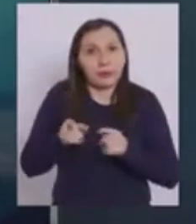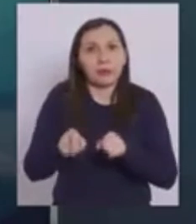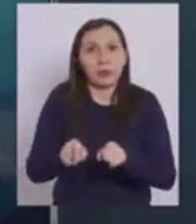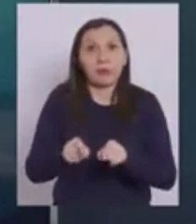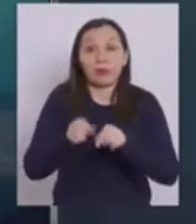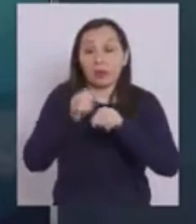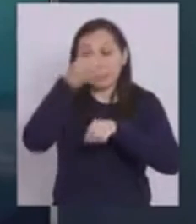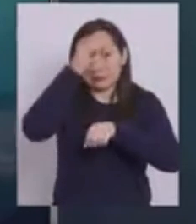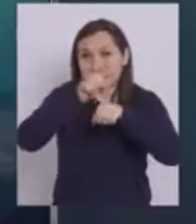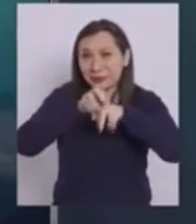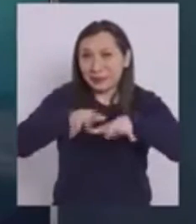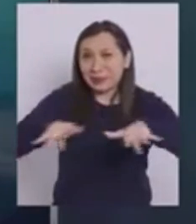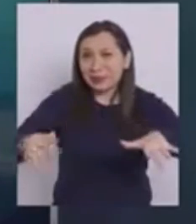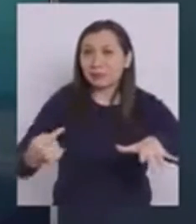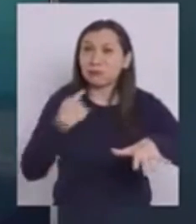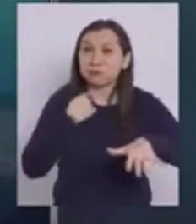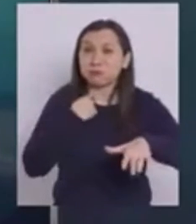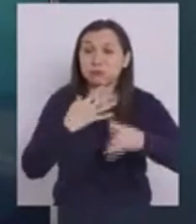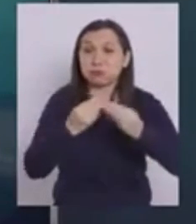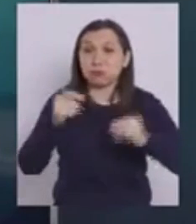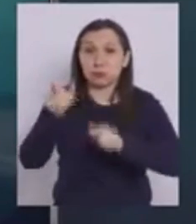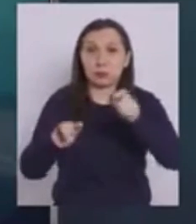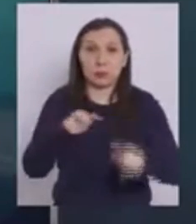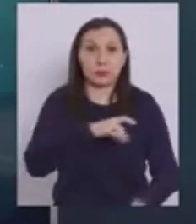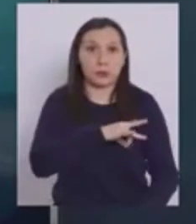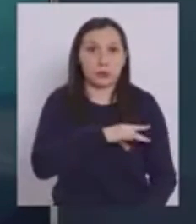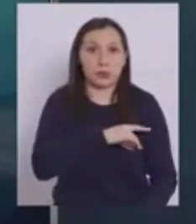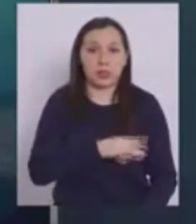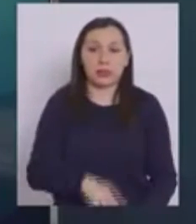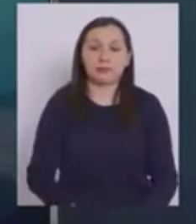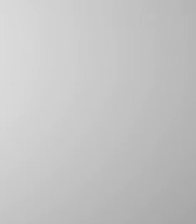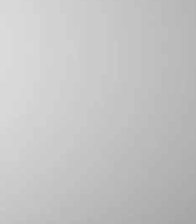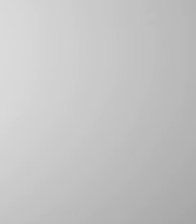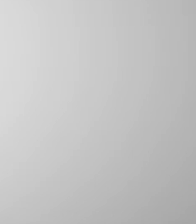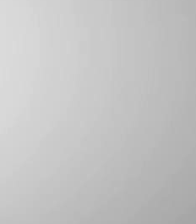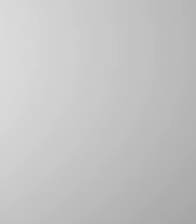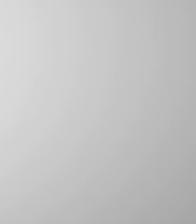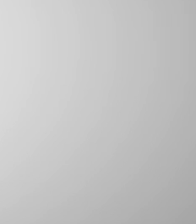merece Porque es una pandemia que ha seguido azotando A muchas personas en nuestro país